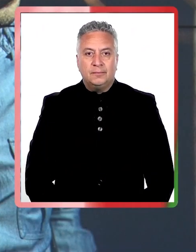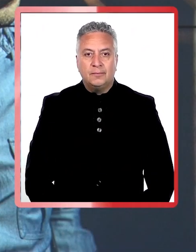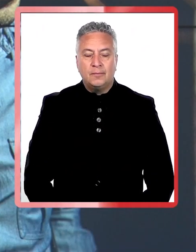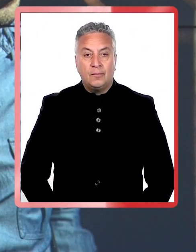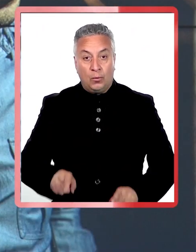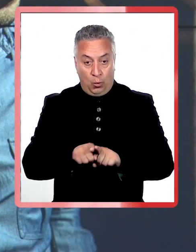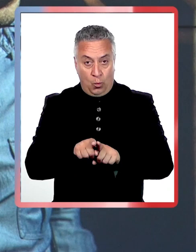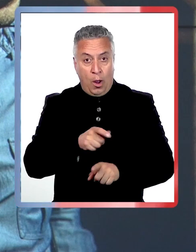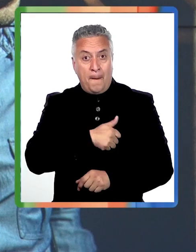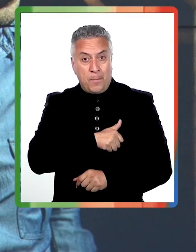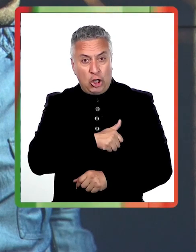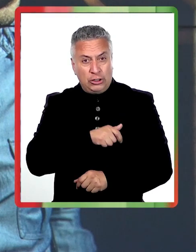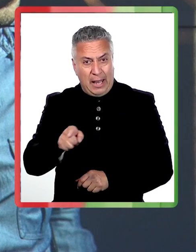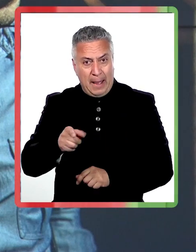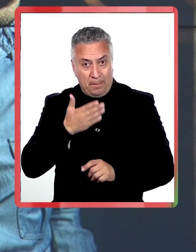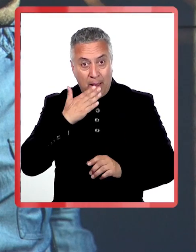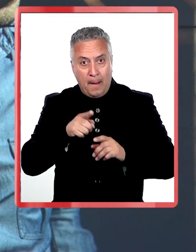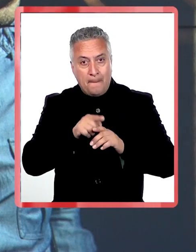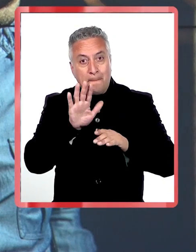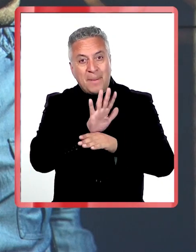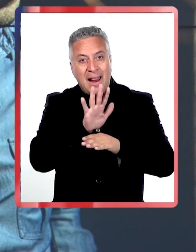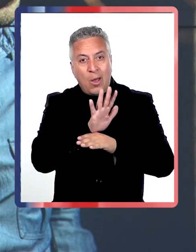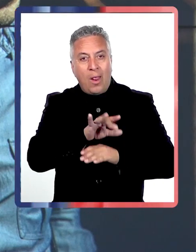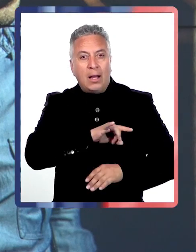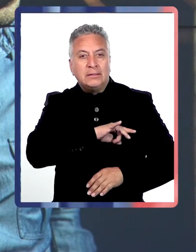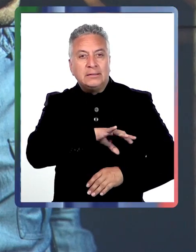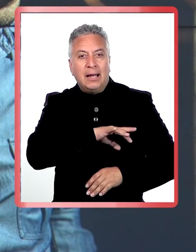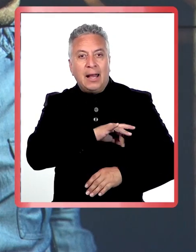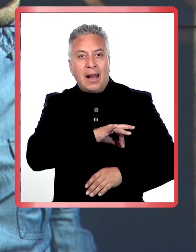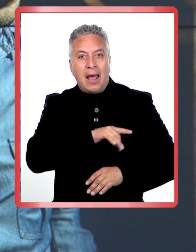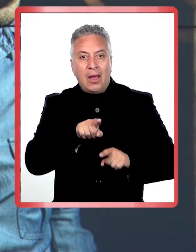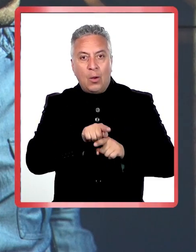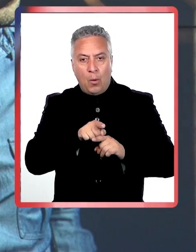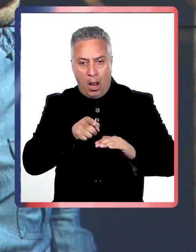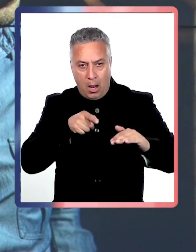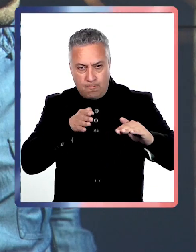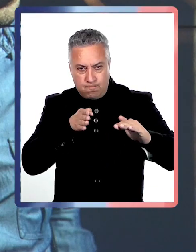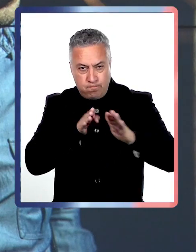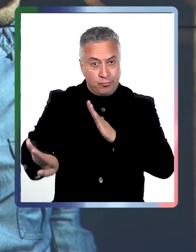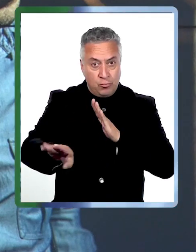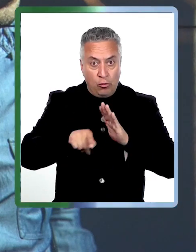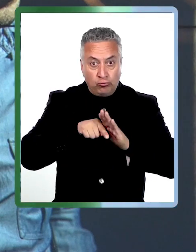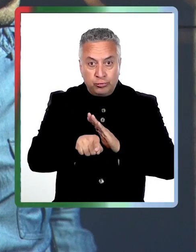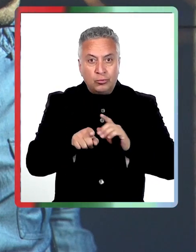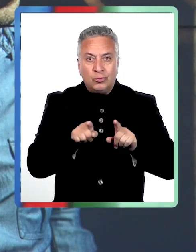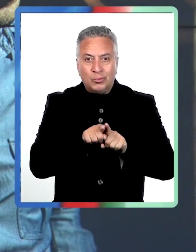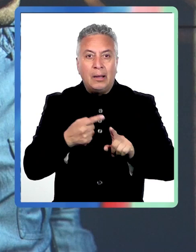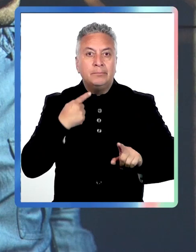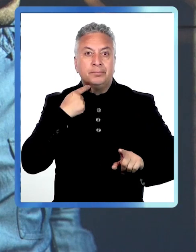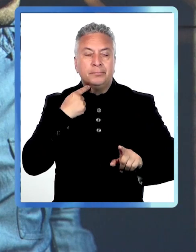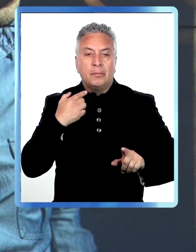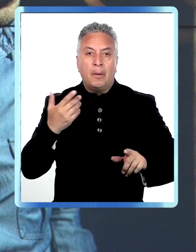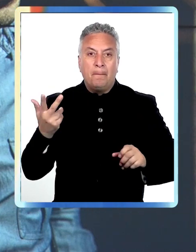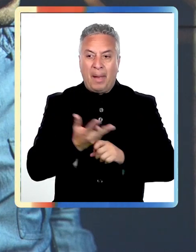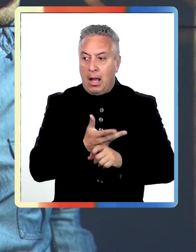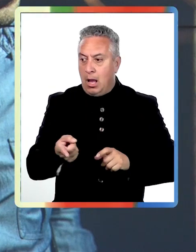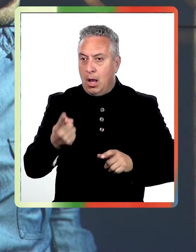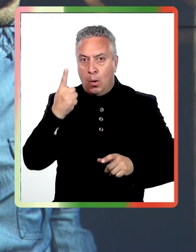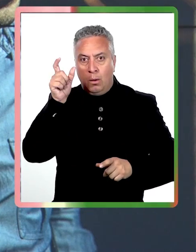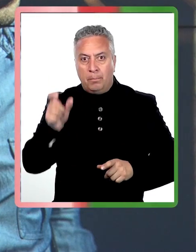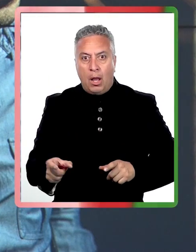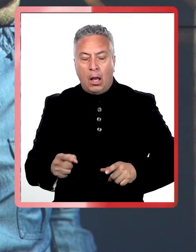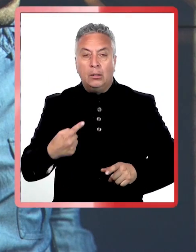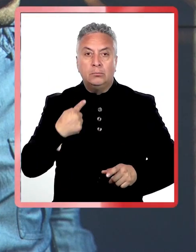Como buen policiaco, la película chilena Allanamiento comienza con una especie de atraco que sale mal y termina con una persona muerta.